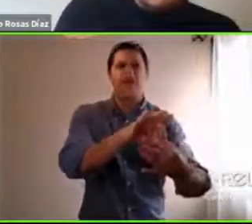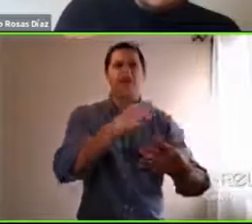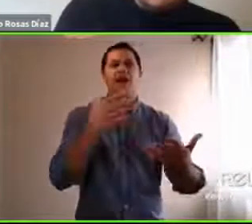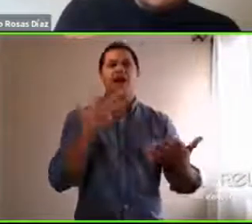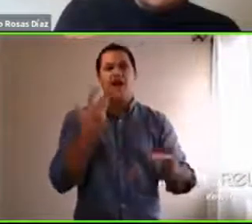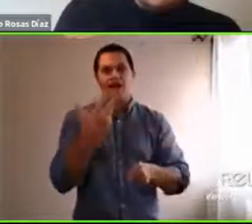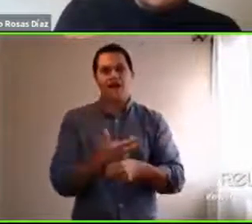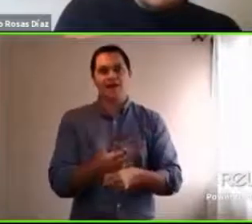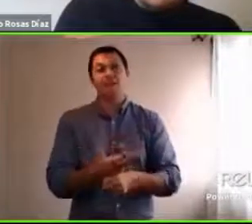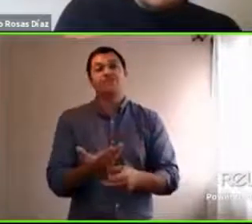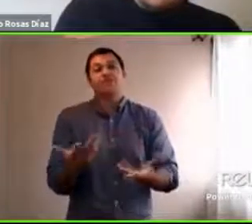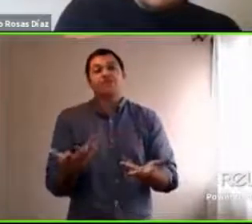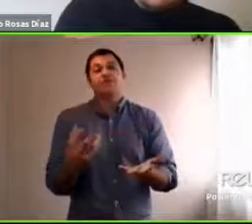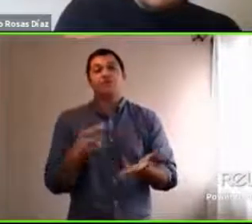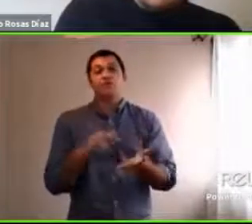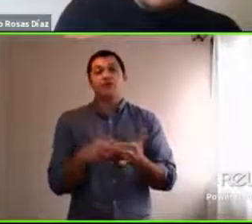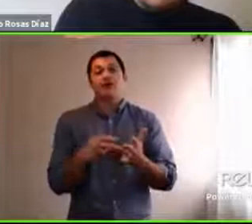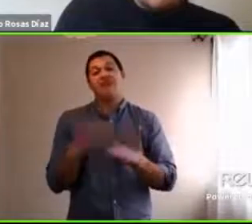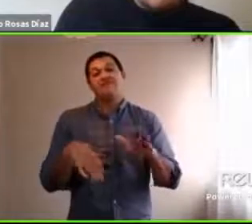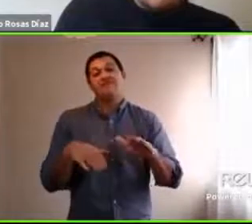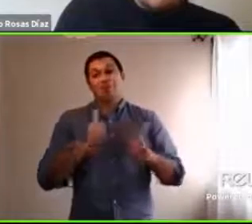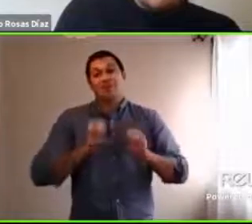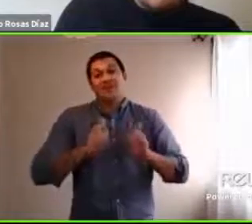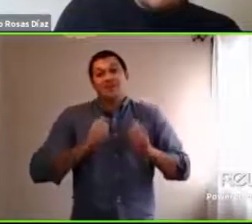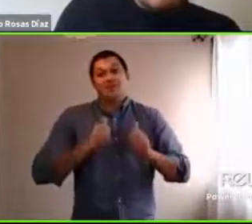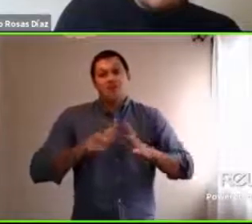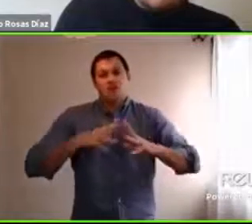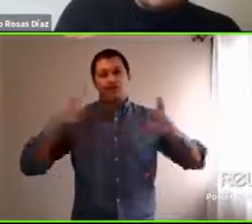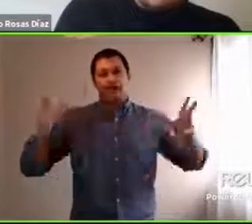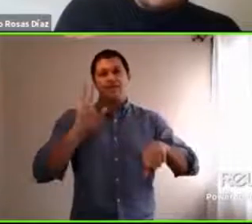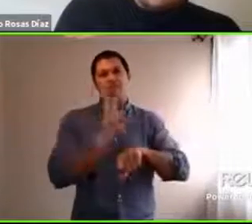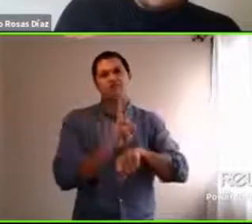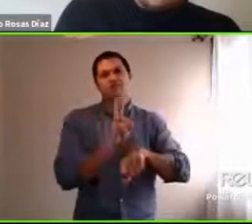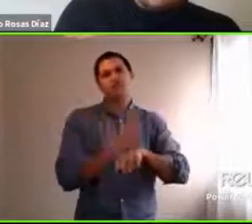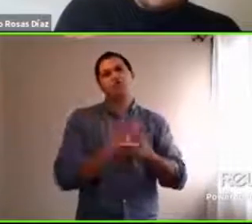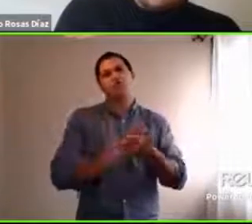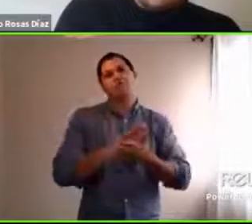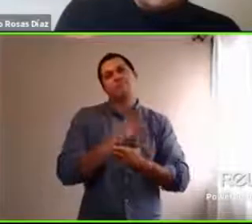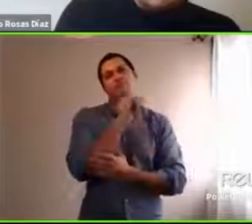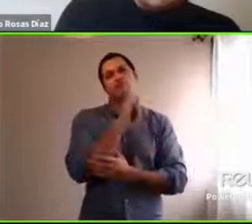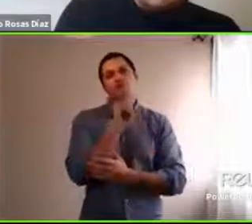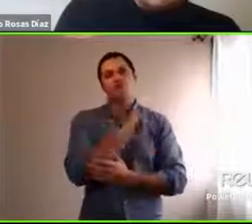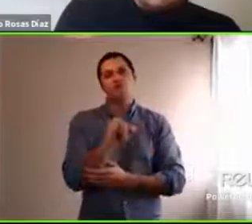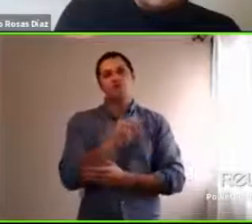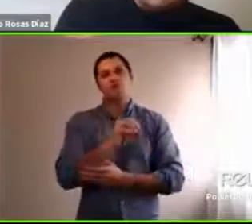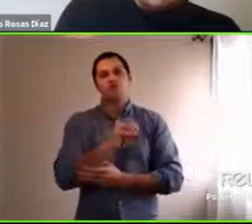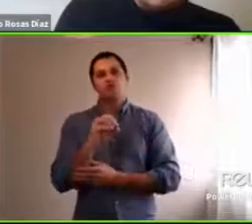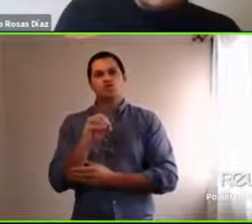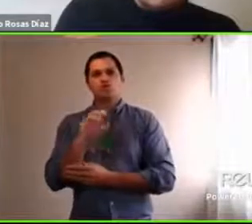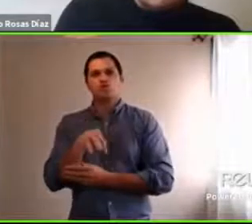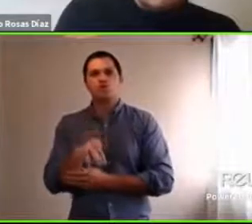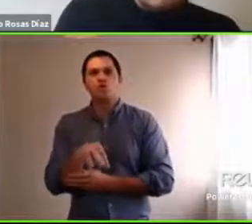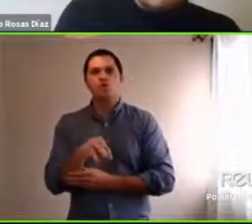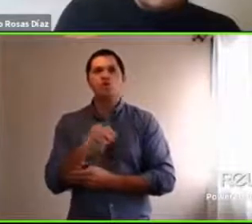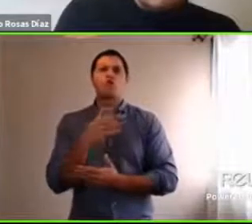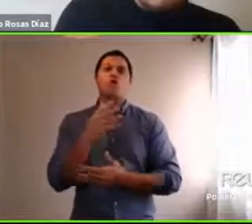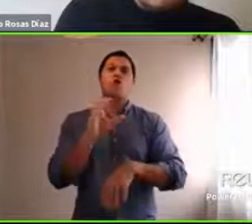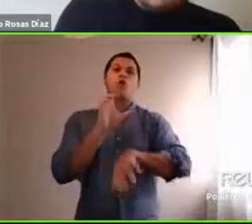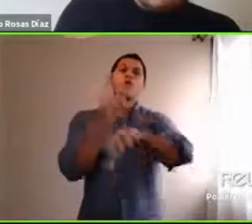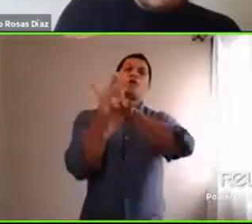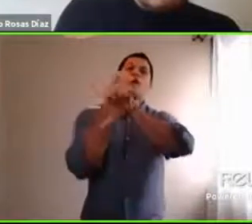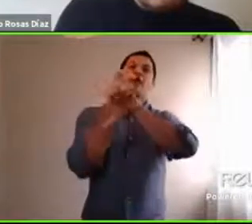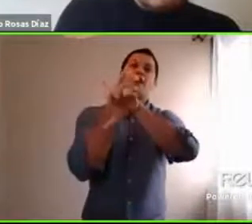para los docentes poder generar en un, no sé, en un Zoom, en un encuentro así a distancia este